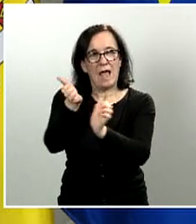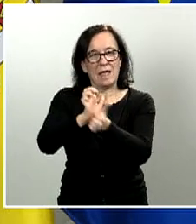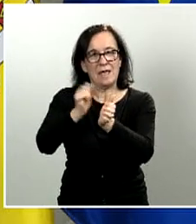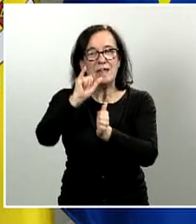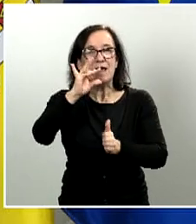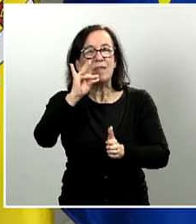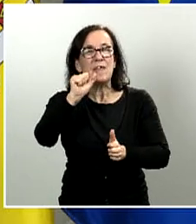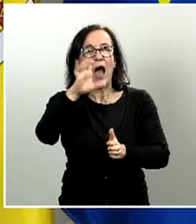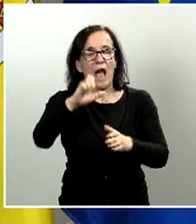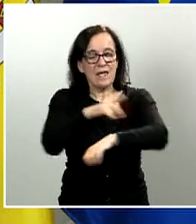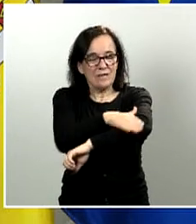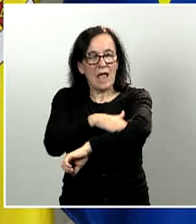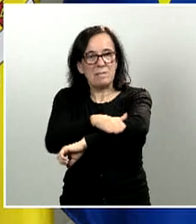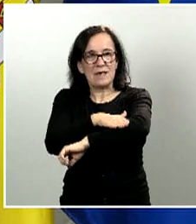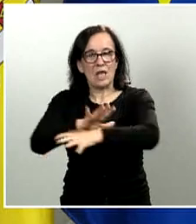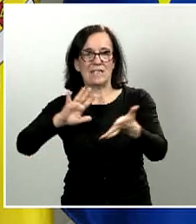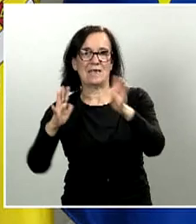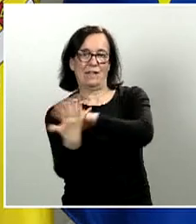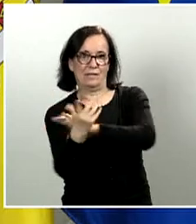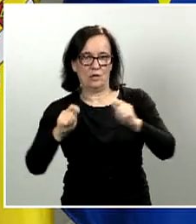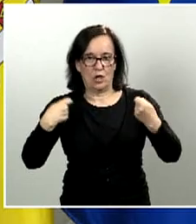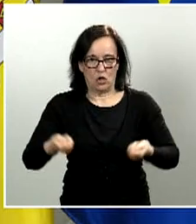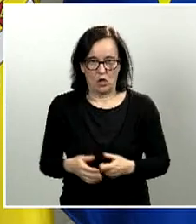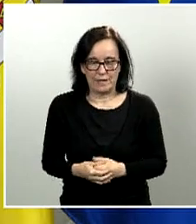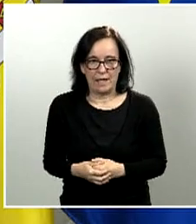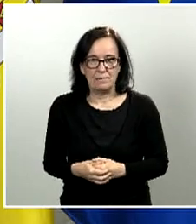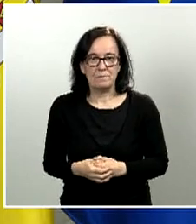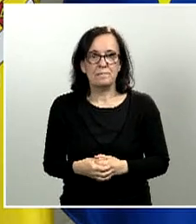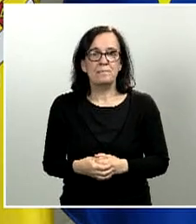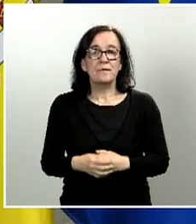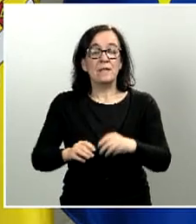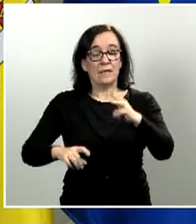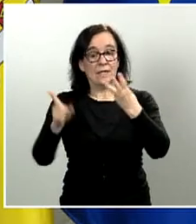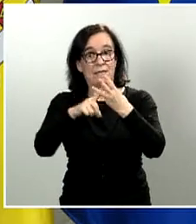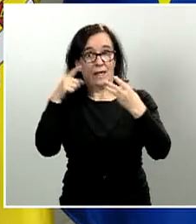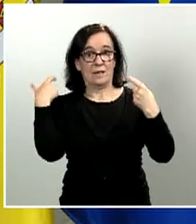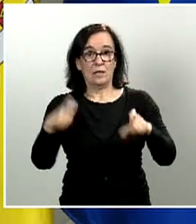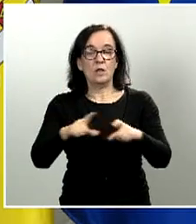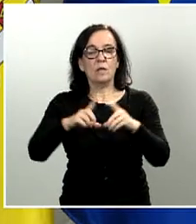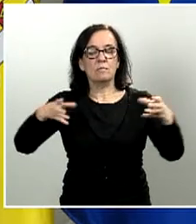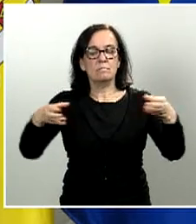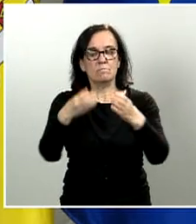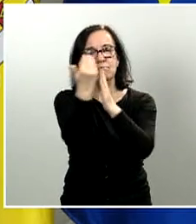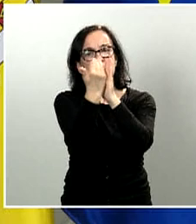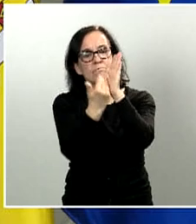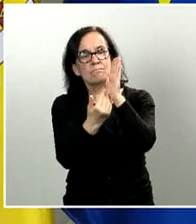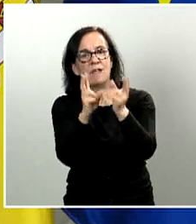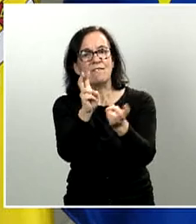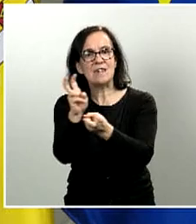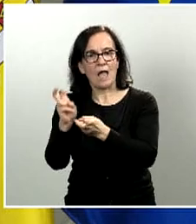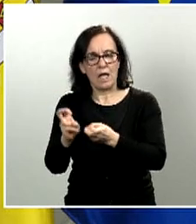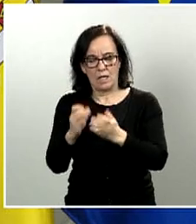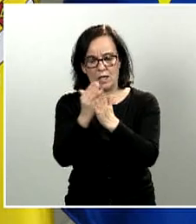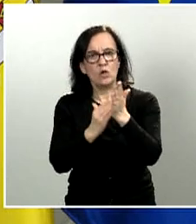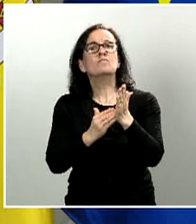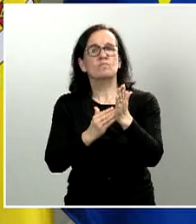Ministerio de Transición Ecológica. El tercer capítulo es un conjunto de medidas fiscales, un conjunto importante,